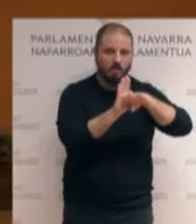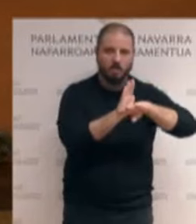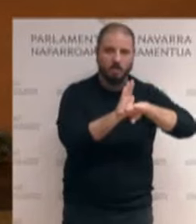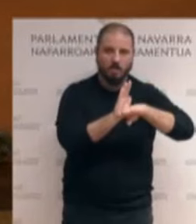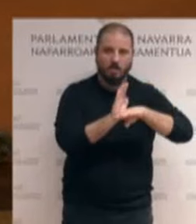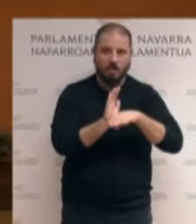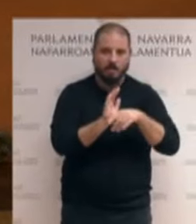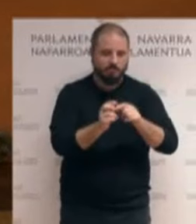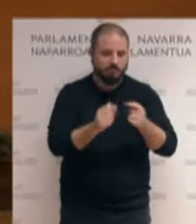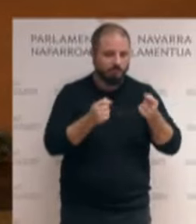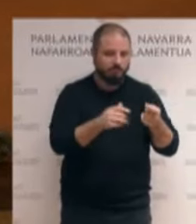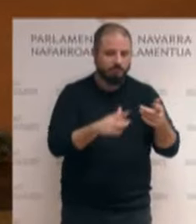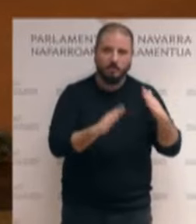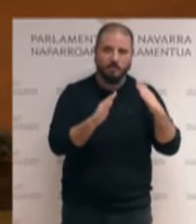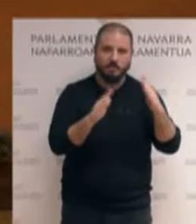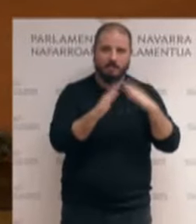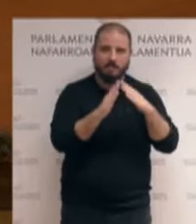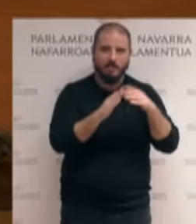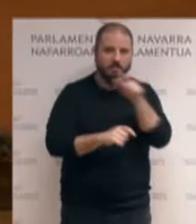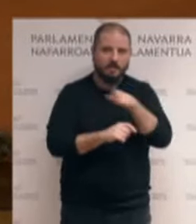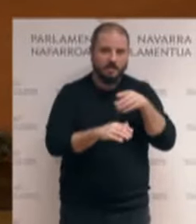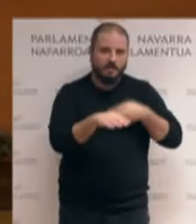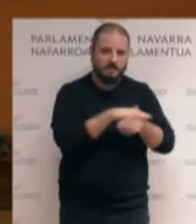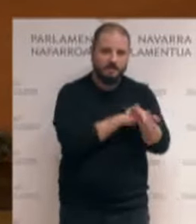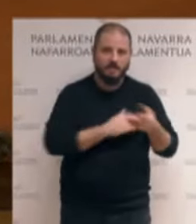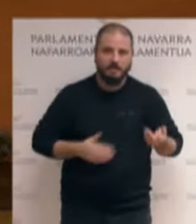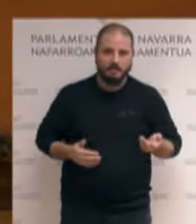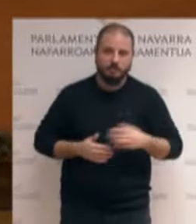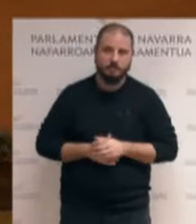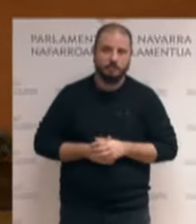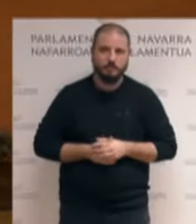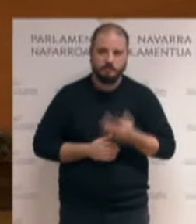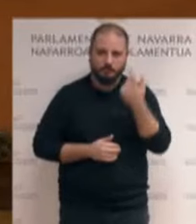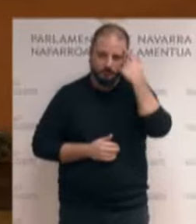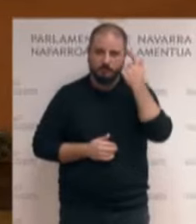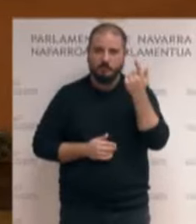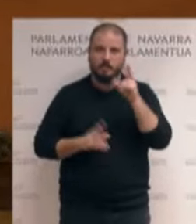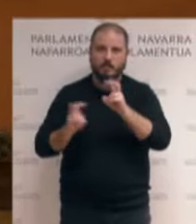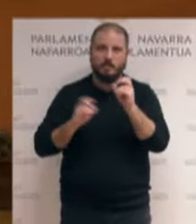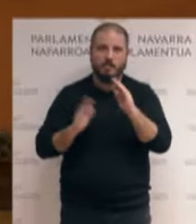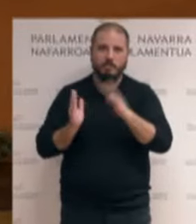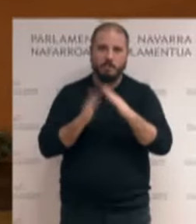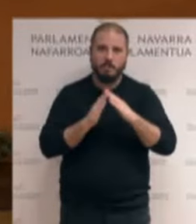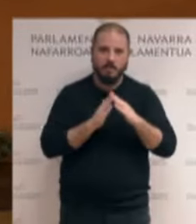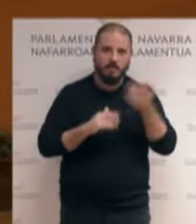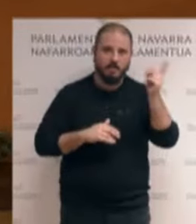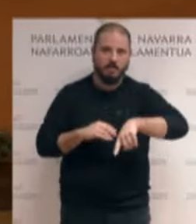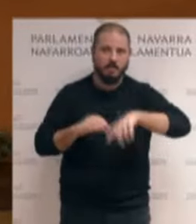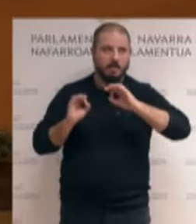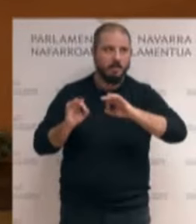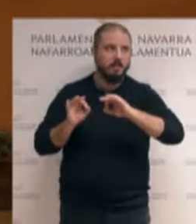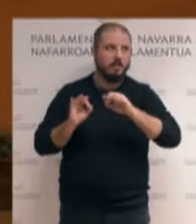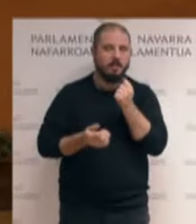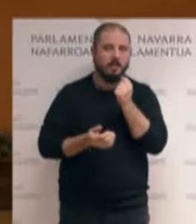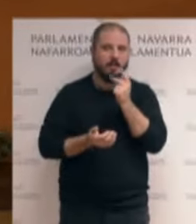viviendas sean habitadas. Por tanto, cuando hablamos de vivienda también hay que recordar que estamos hablando, entre otras cosas también, del reto